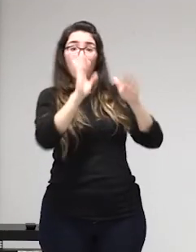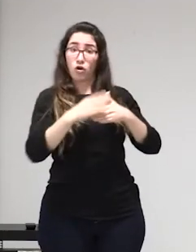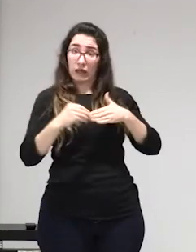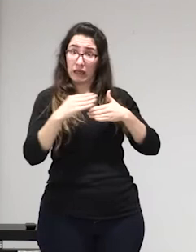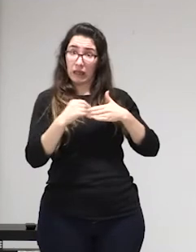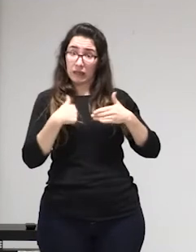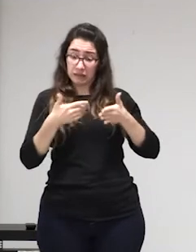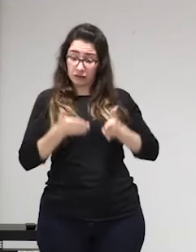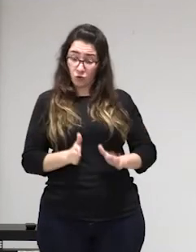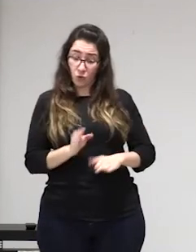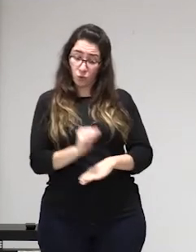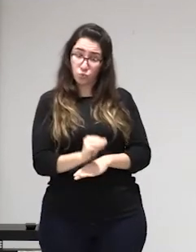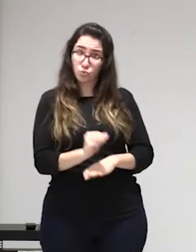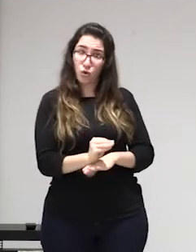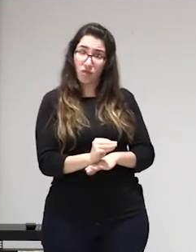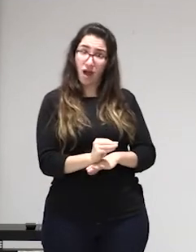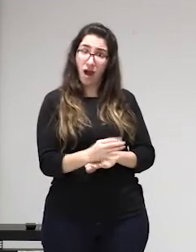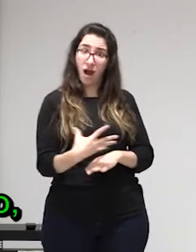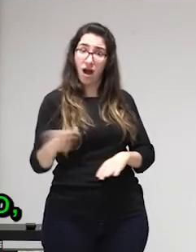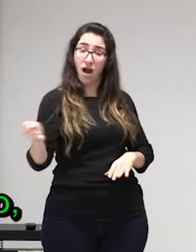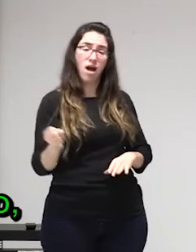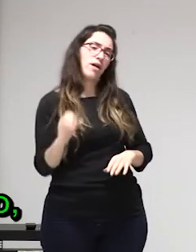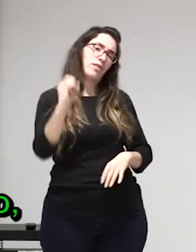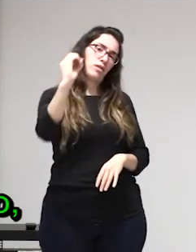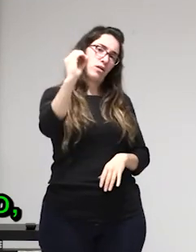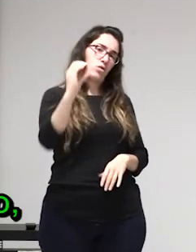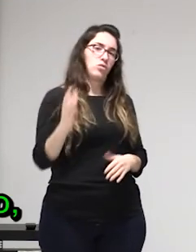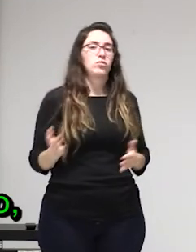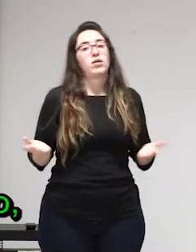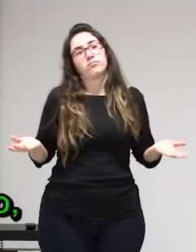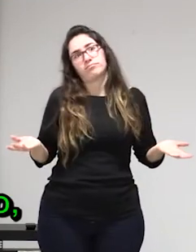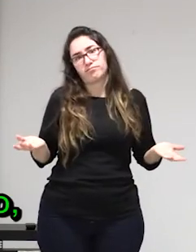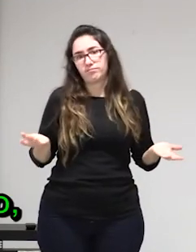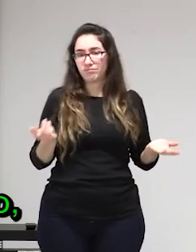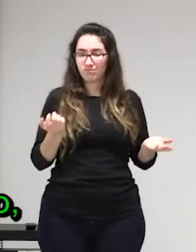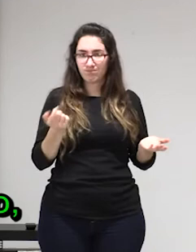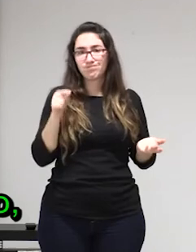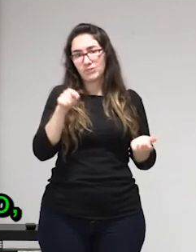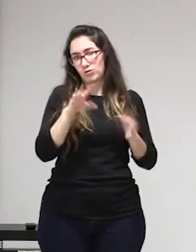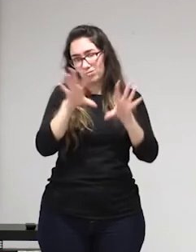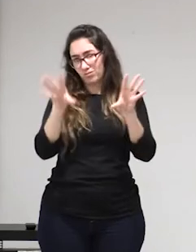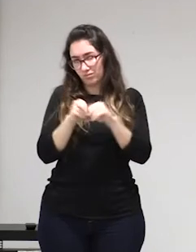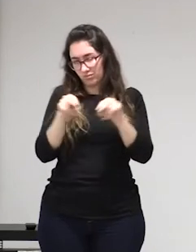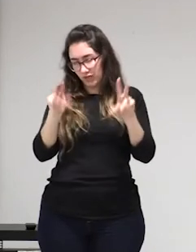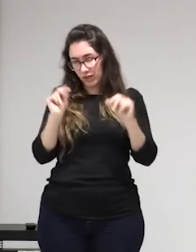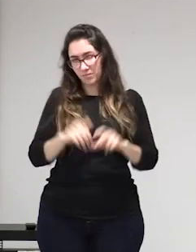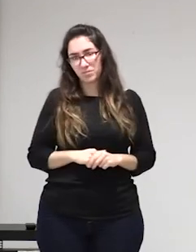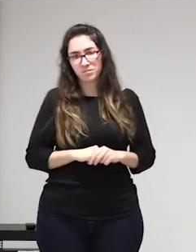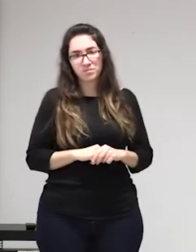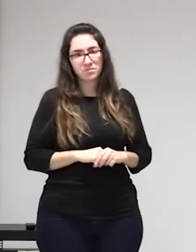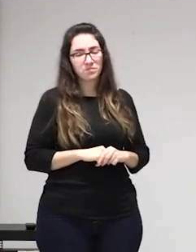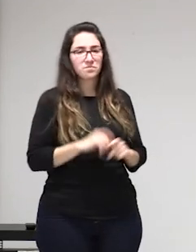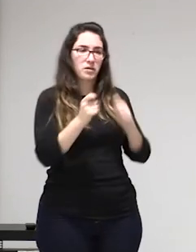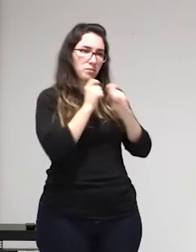al final la mató delante de sus hijos en una de estos puntos de encuentro de acuerdo y es un caso